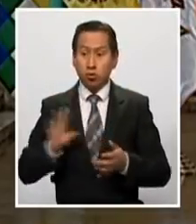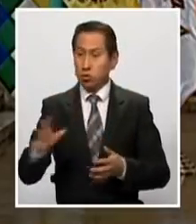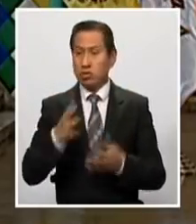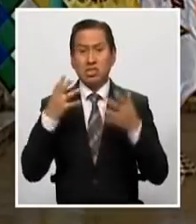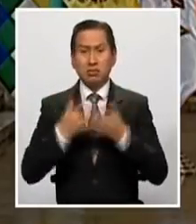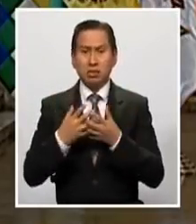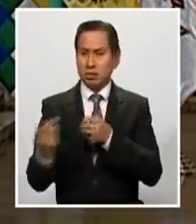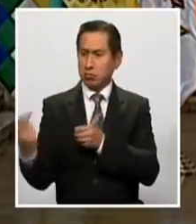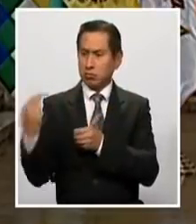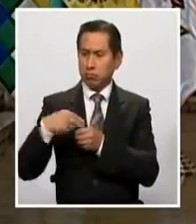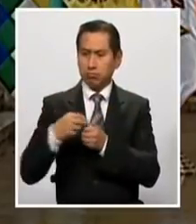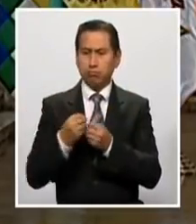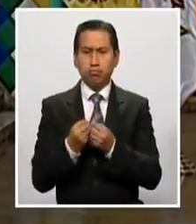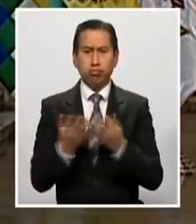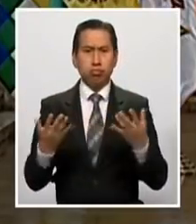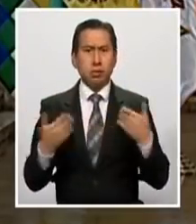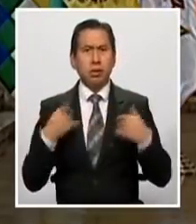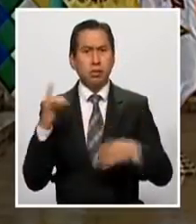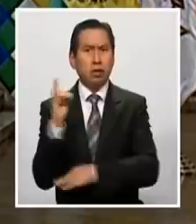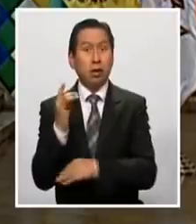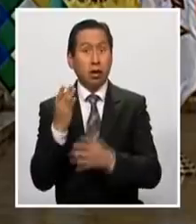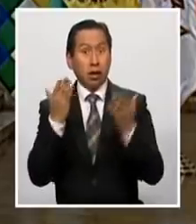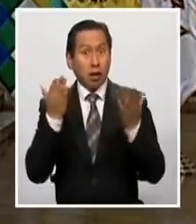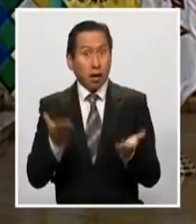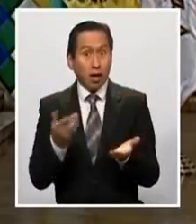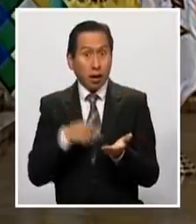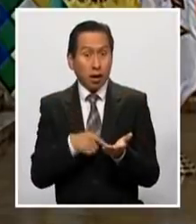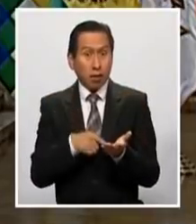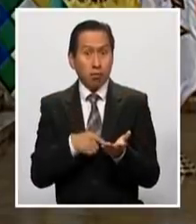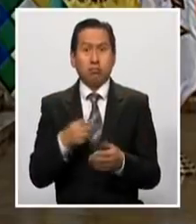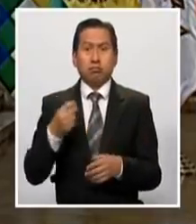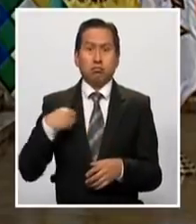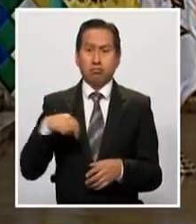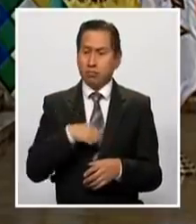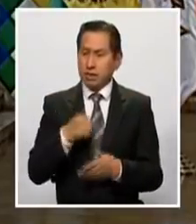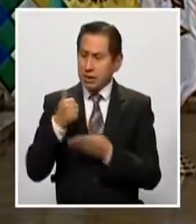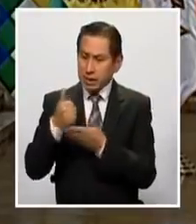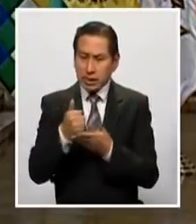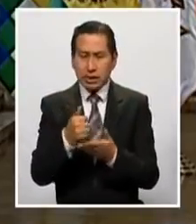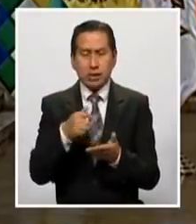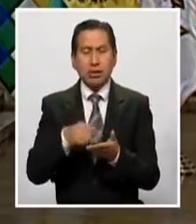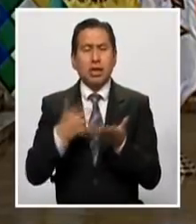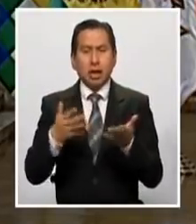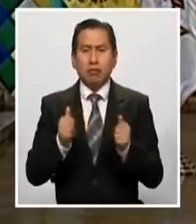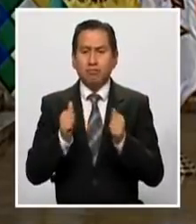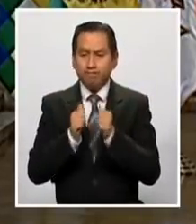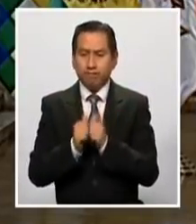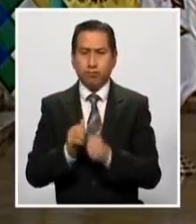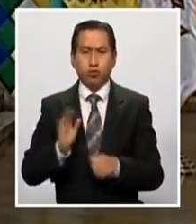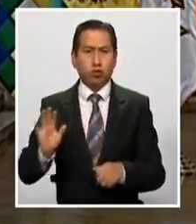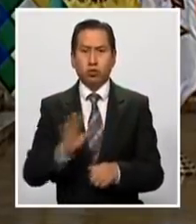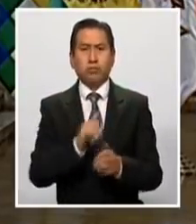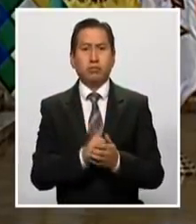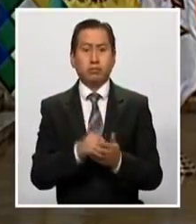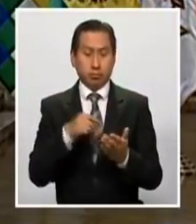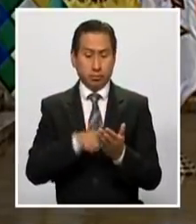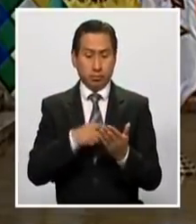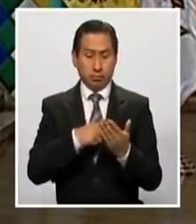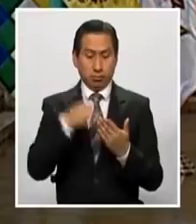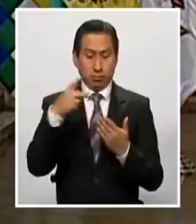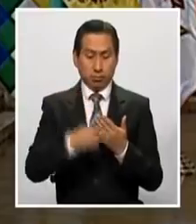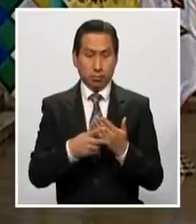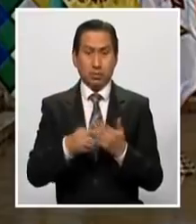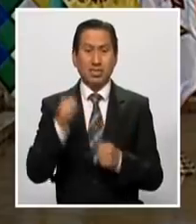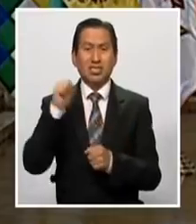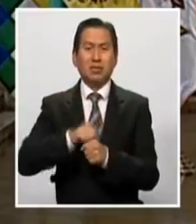empleo generan en Bolivia. Estamos con ellos, las vamos a ayudar. Este plan empleo tiene tres